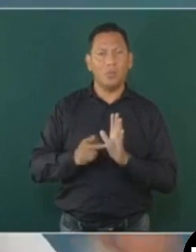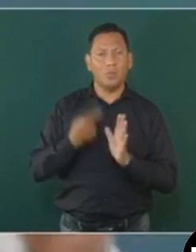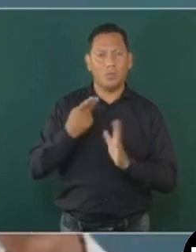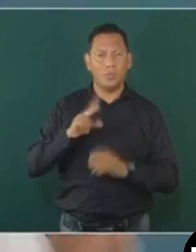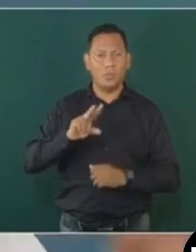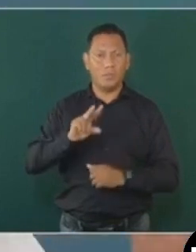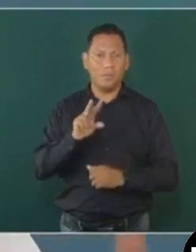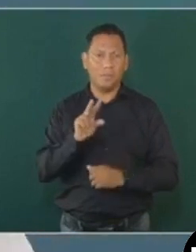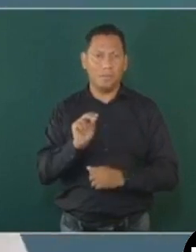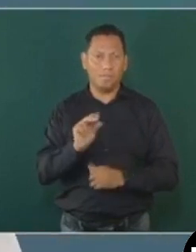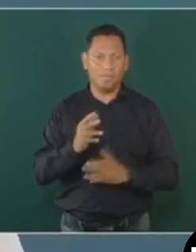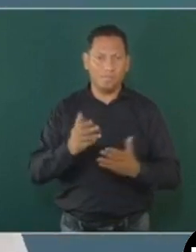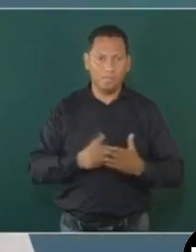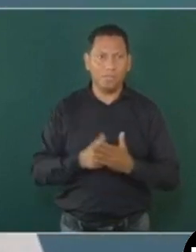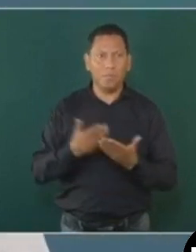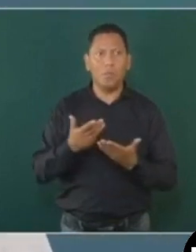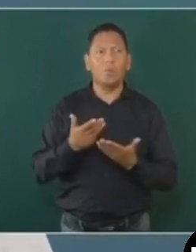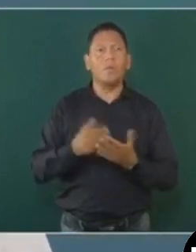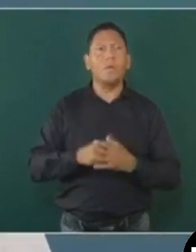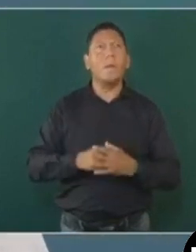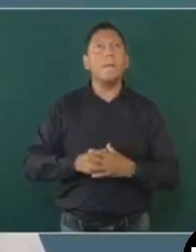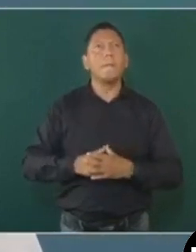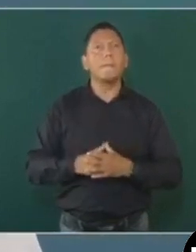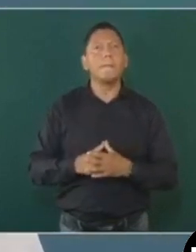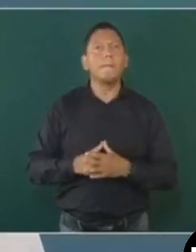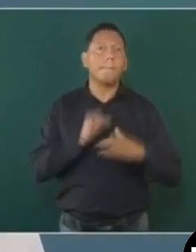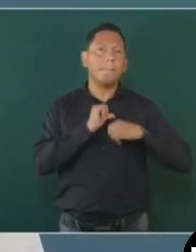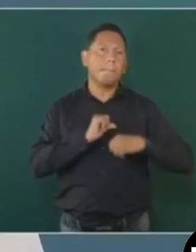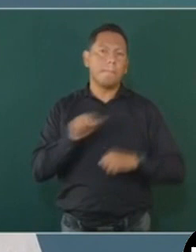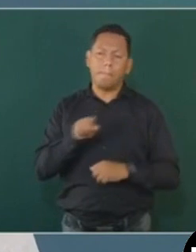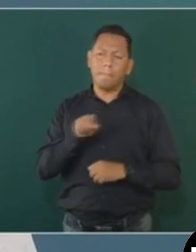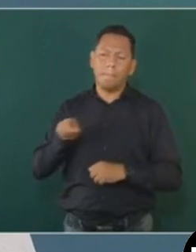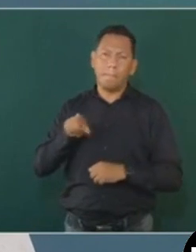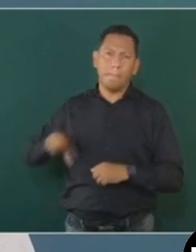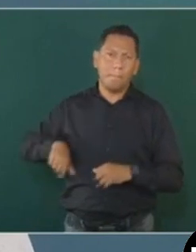en el Poder Ejecutivo,